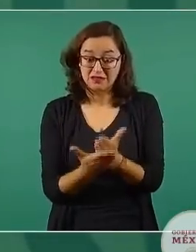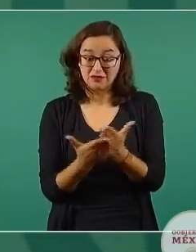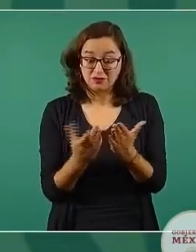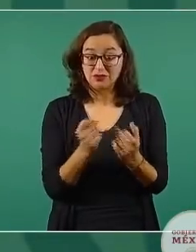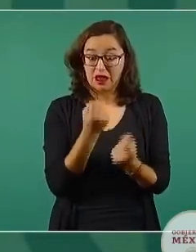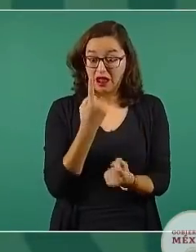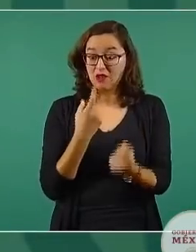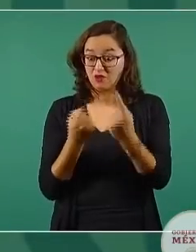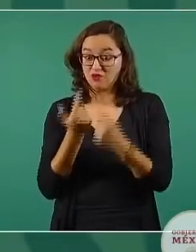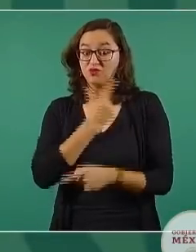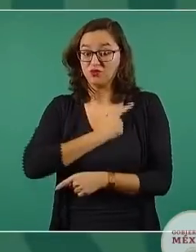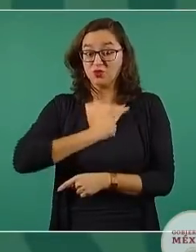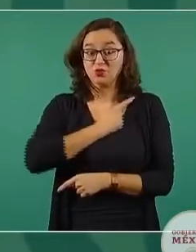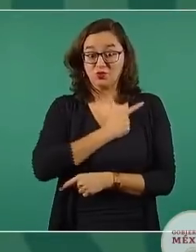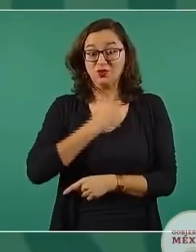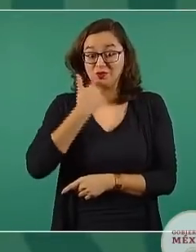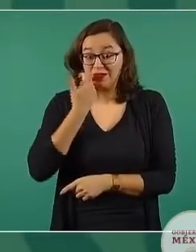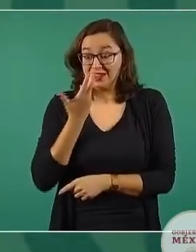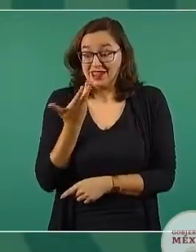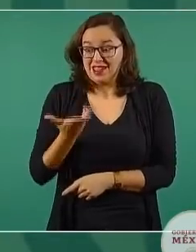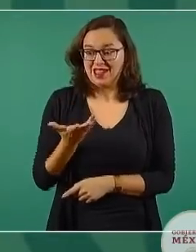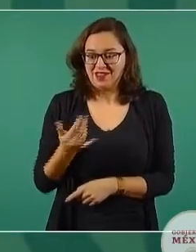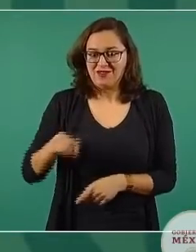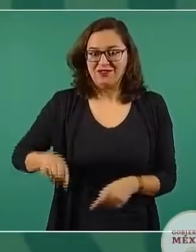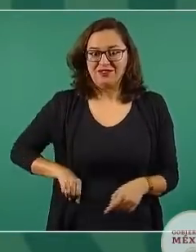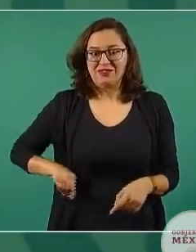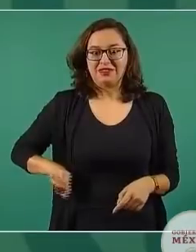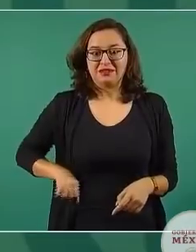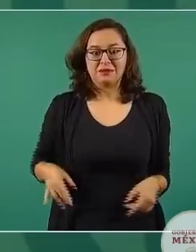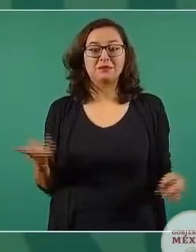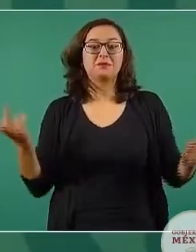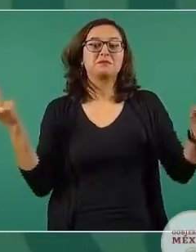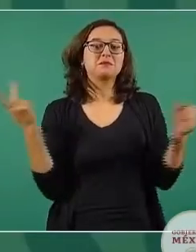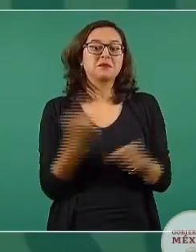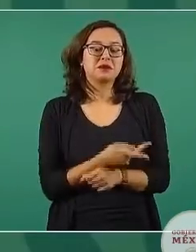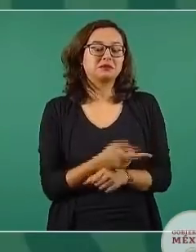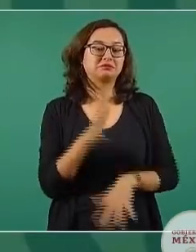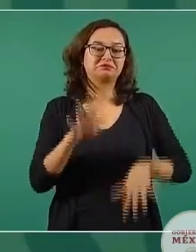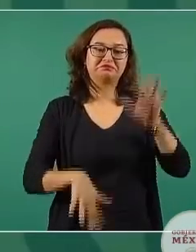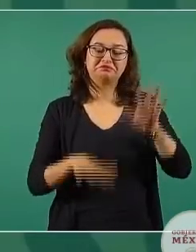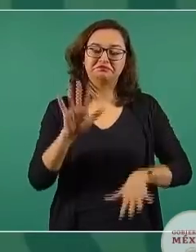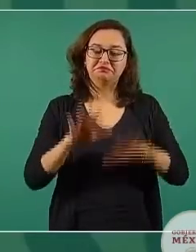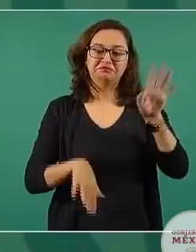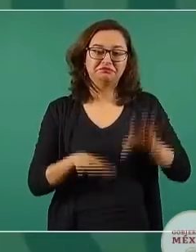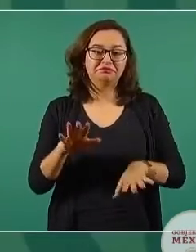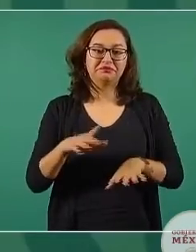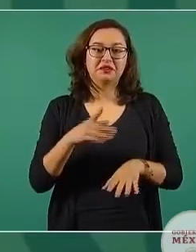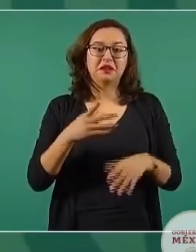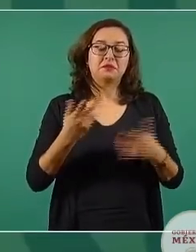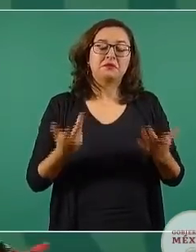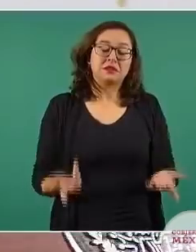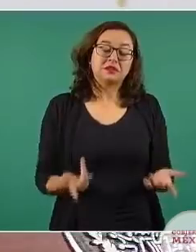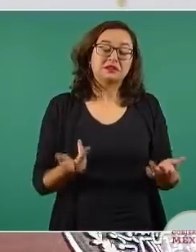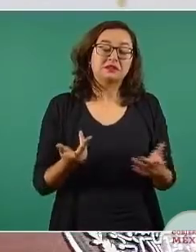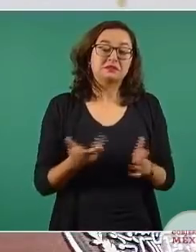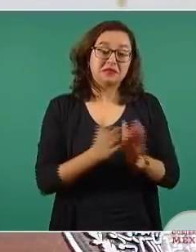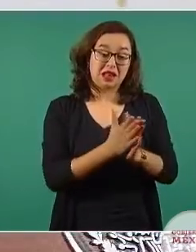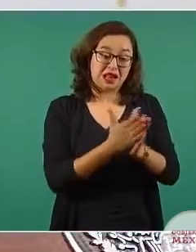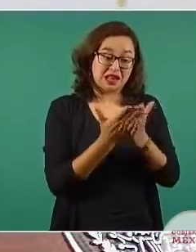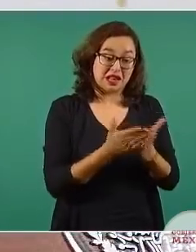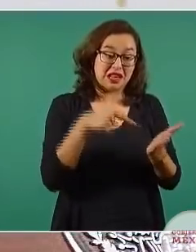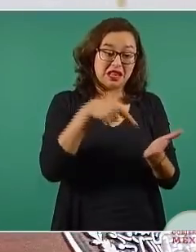o las agencias literarias o los herederos no estaban a favor de que sus